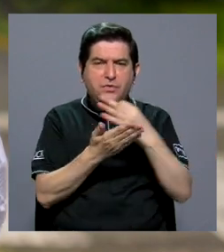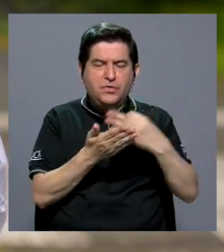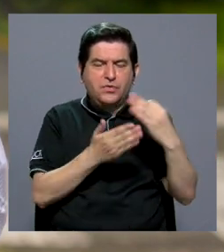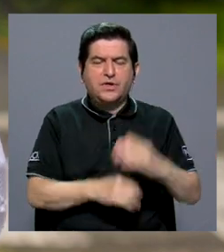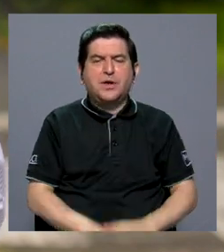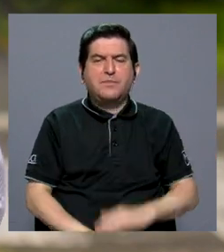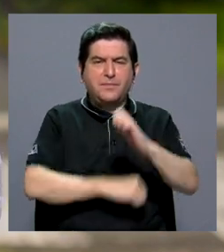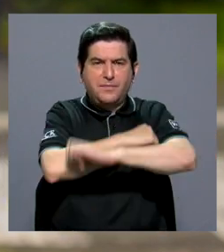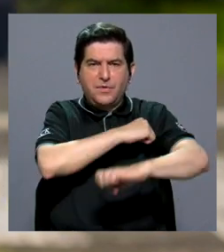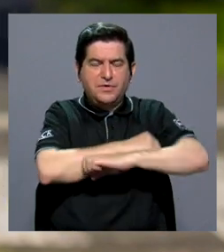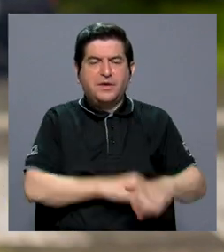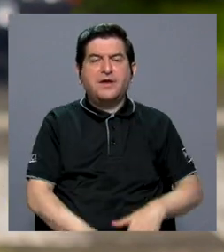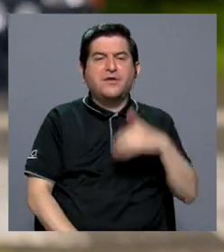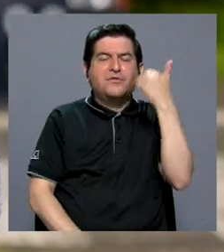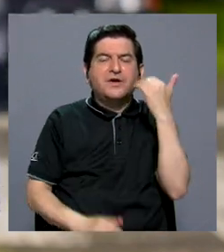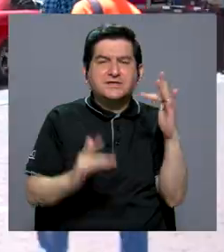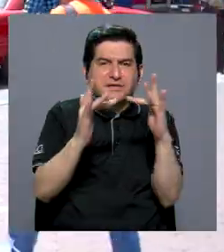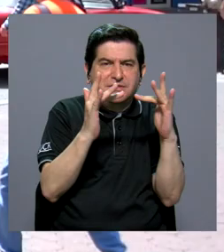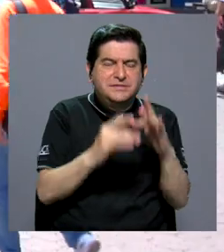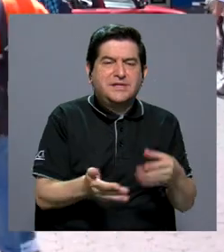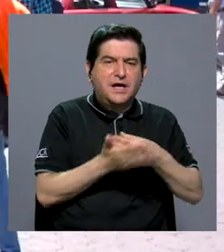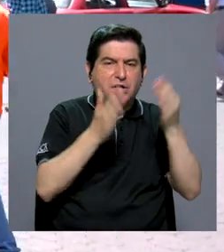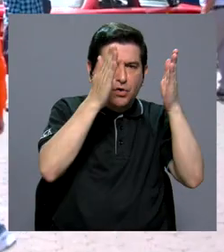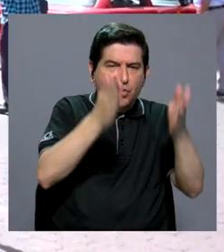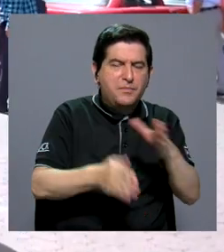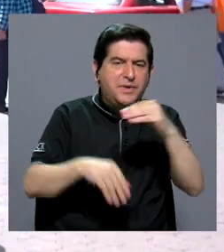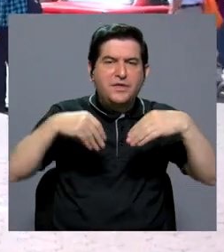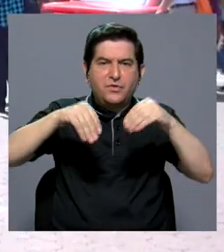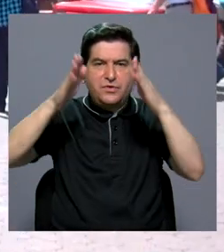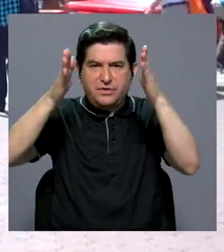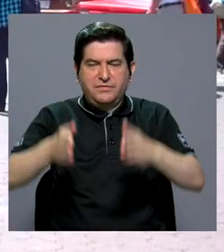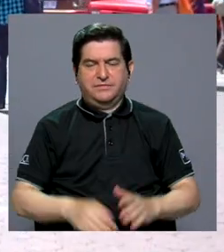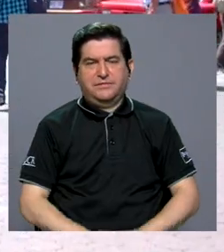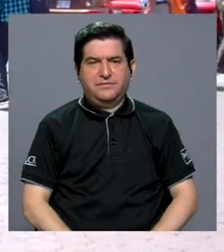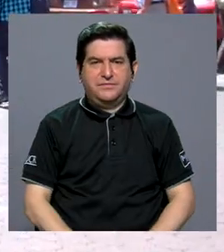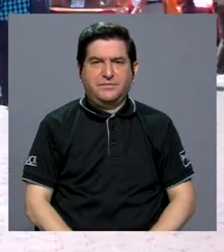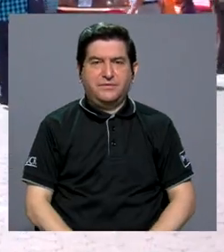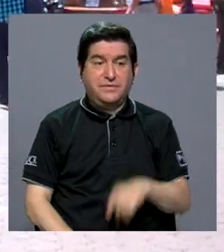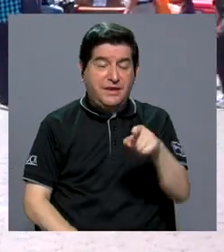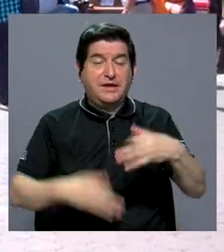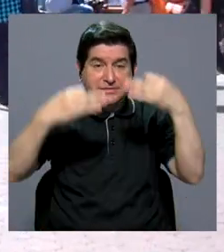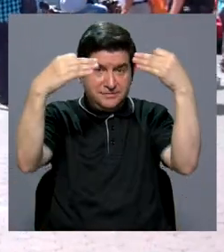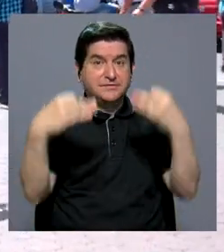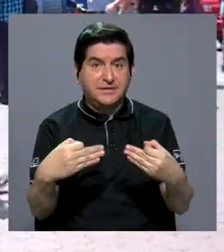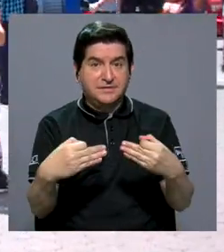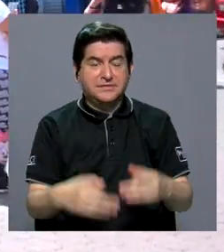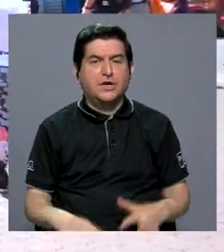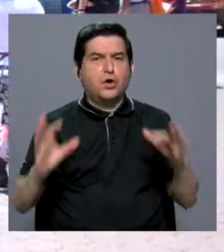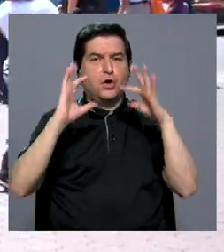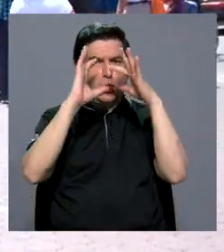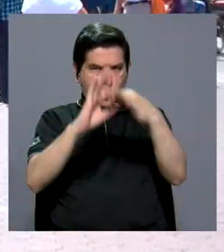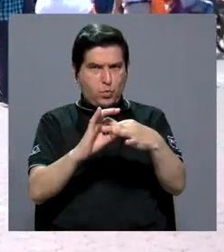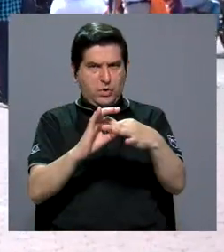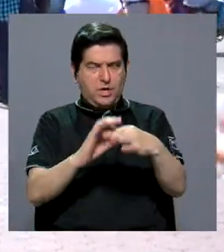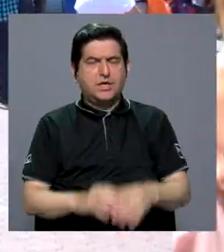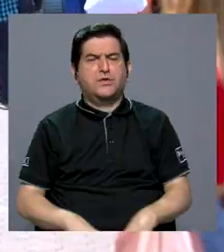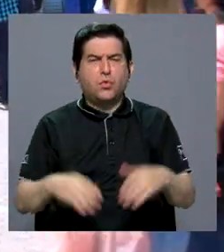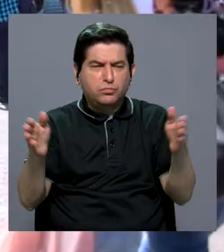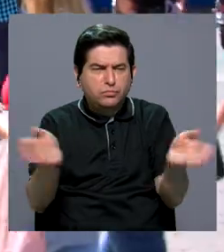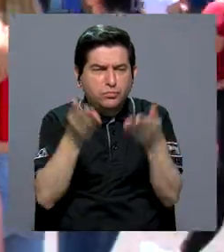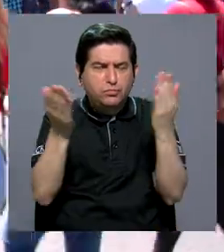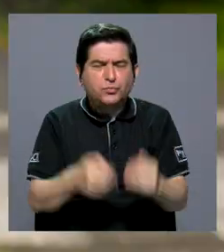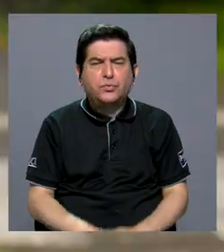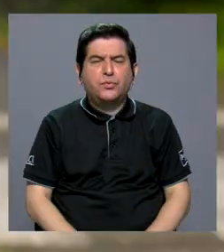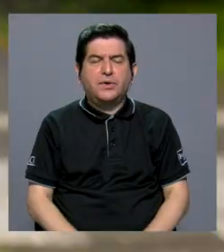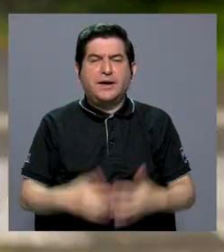monedas extranjeras para facilitar el encuentro entre compradores y vendedores. Entonces, estas medidas, aunado a que se ha